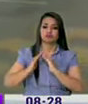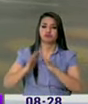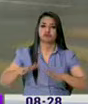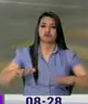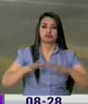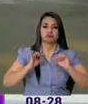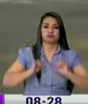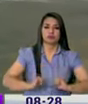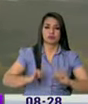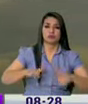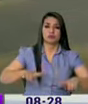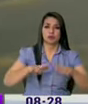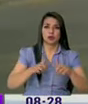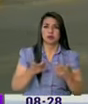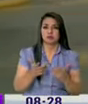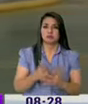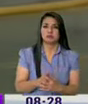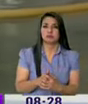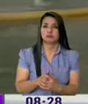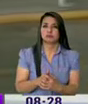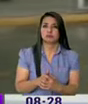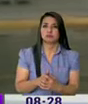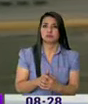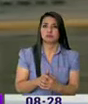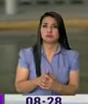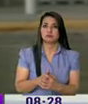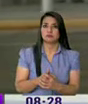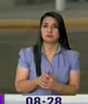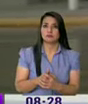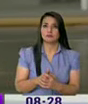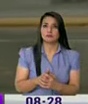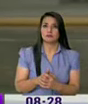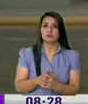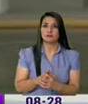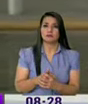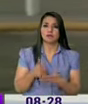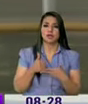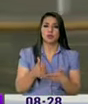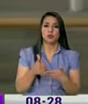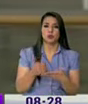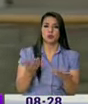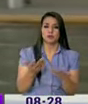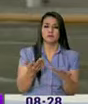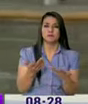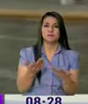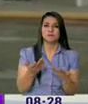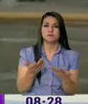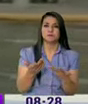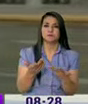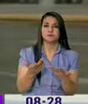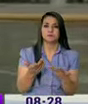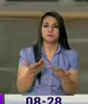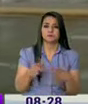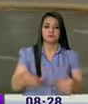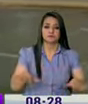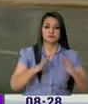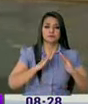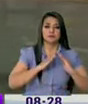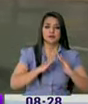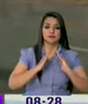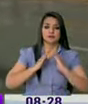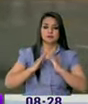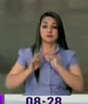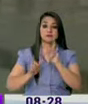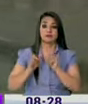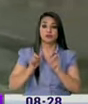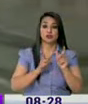zona. Y esto contribuirá muchísimo para garantizar también que ese conjunto habitacional, los